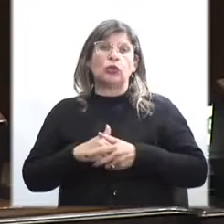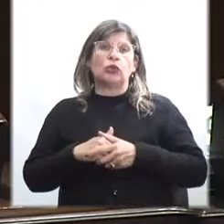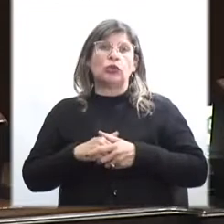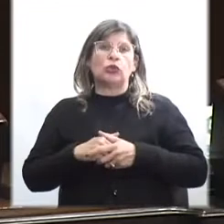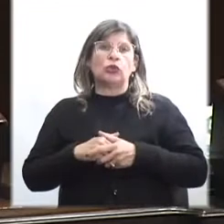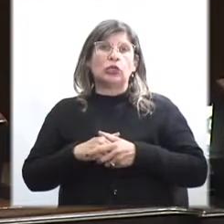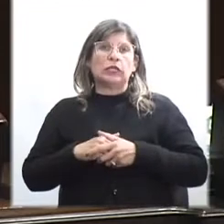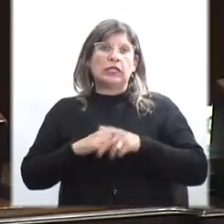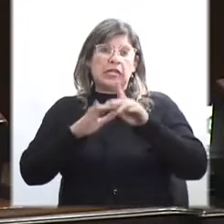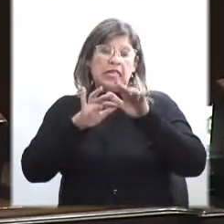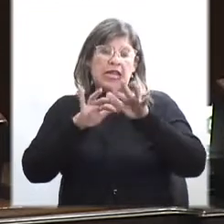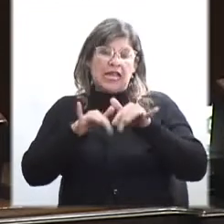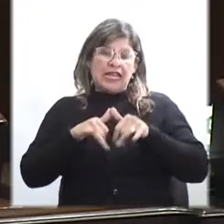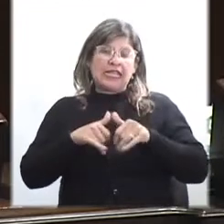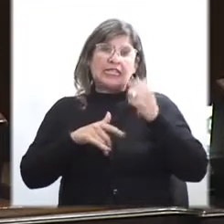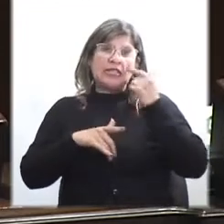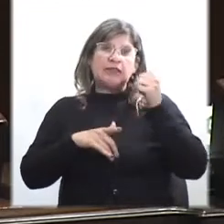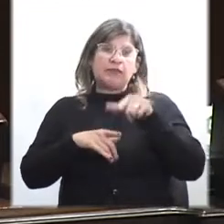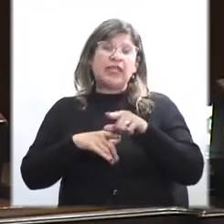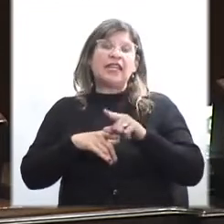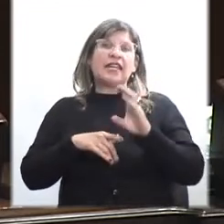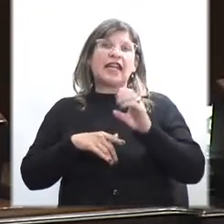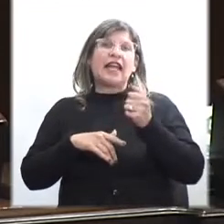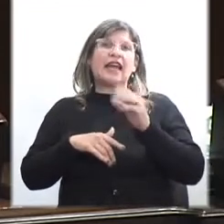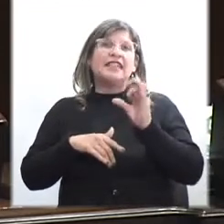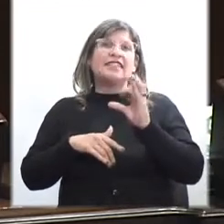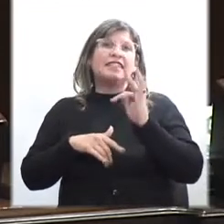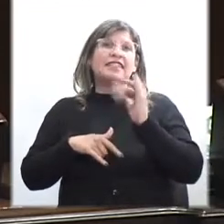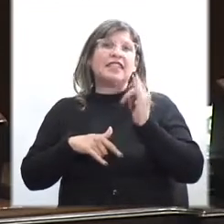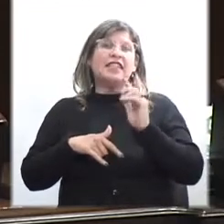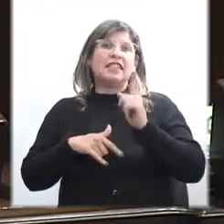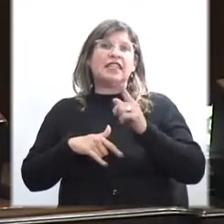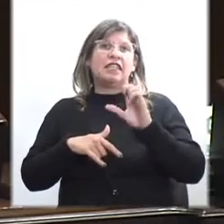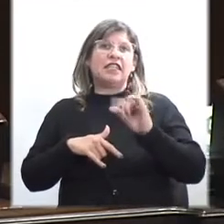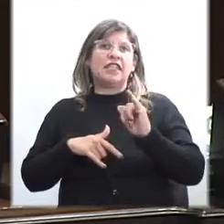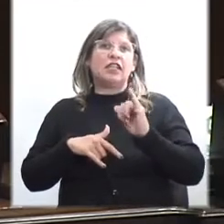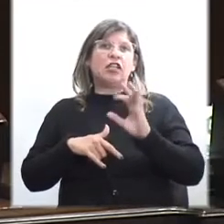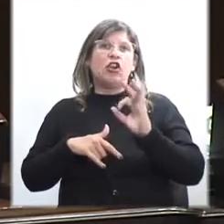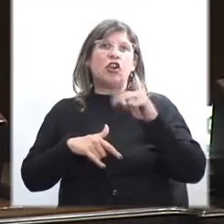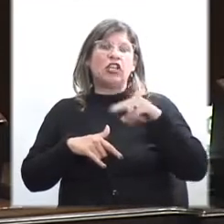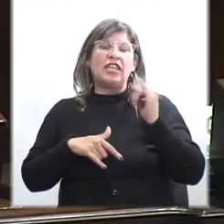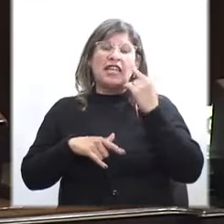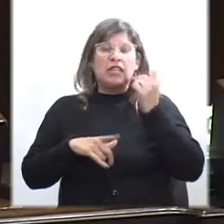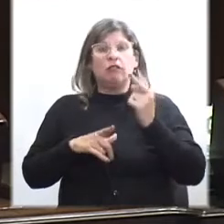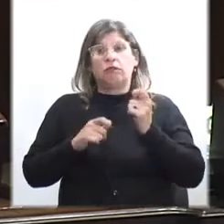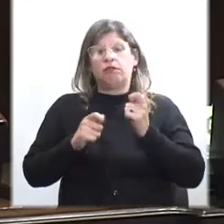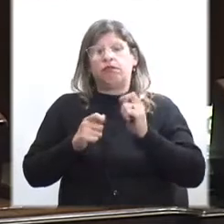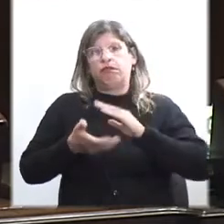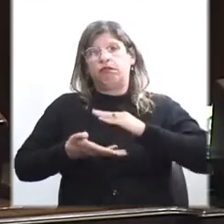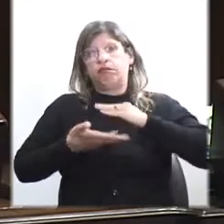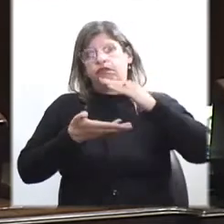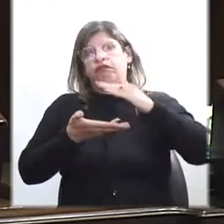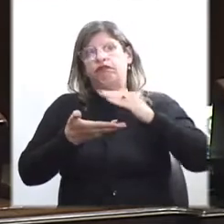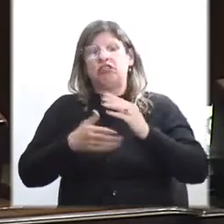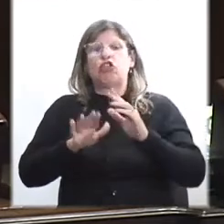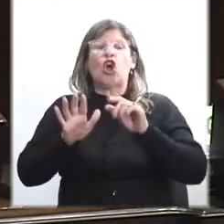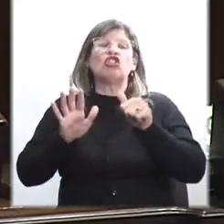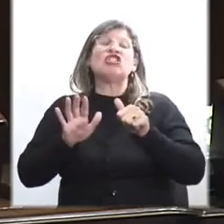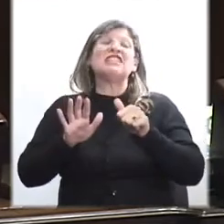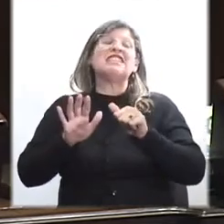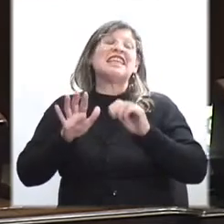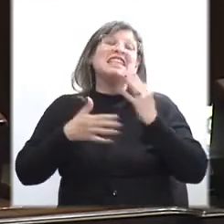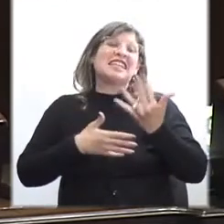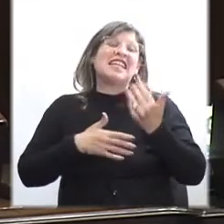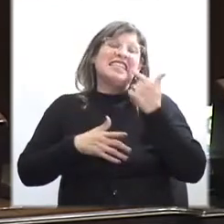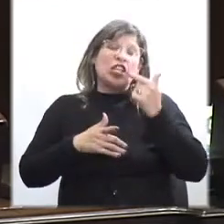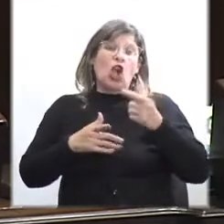El archivo Castiglioni, conocido como el archivo Castiglioni, ya se dijo en sala, es un archivo muy voluminoso, 65 cajas, más de 100